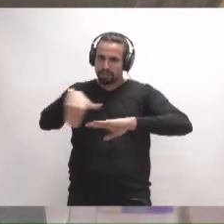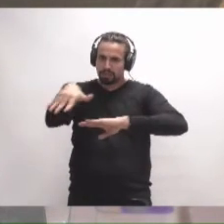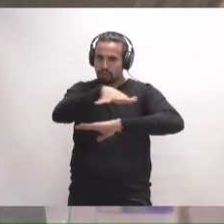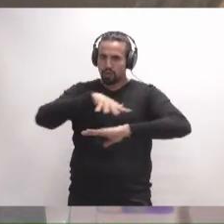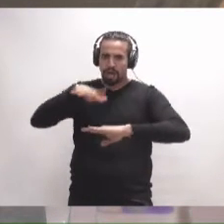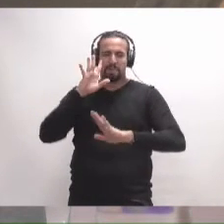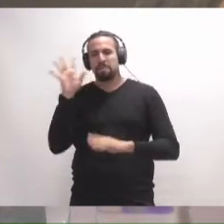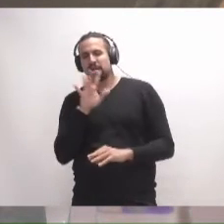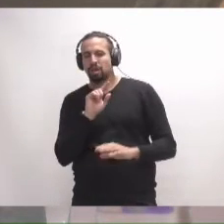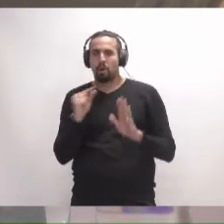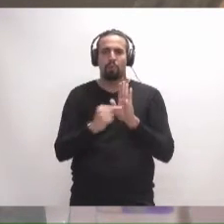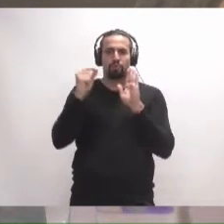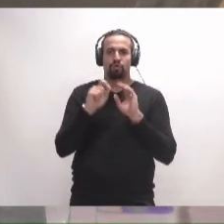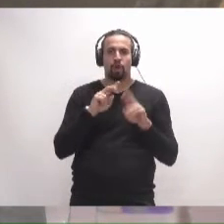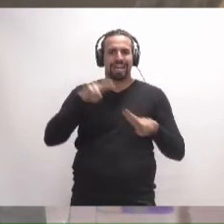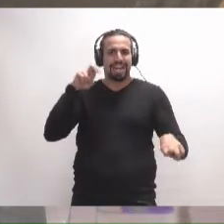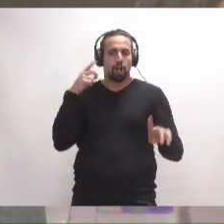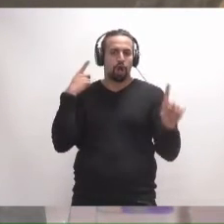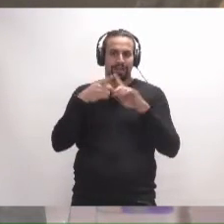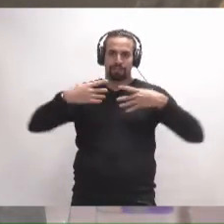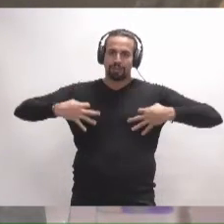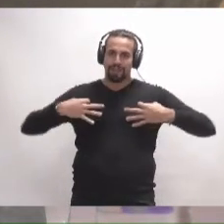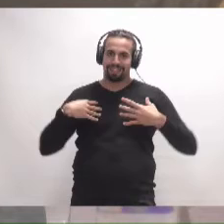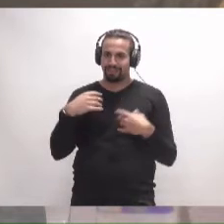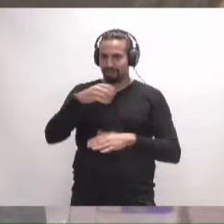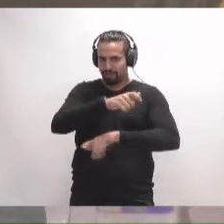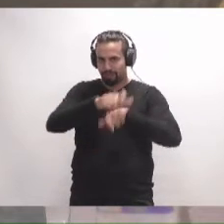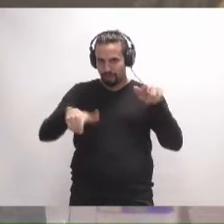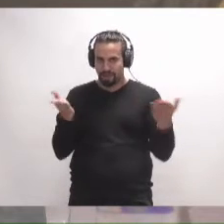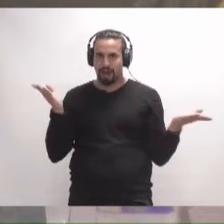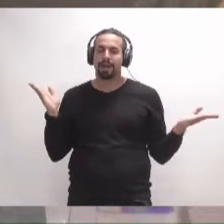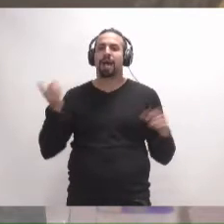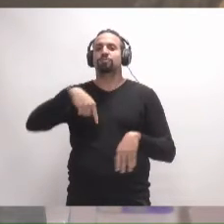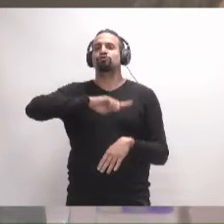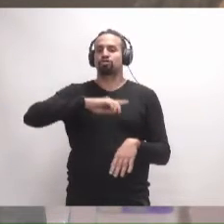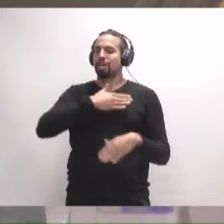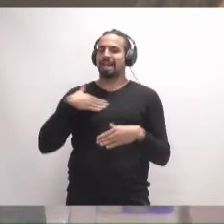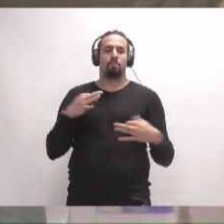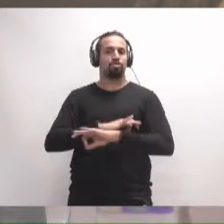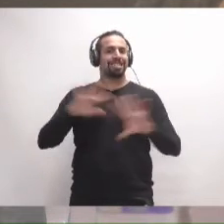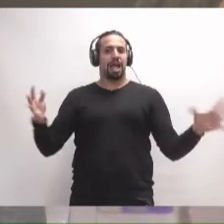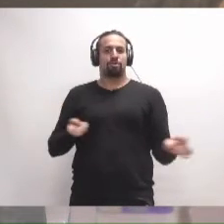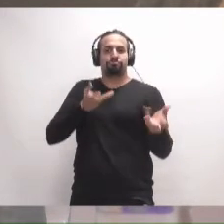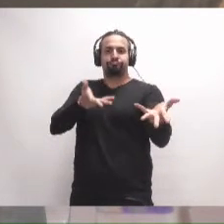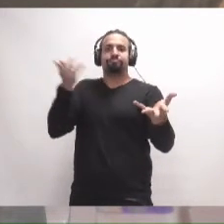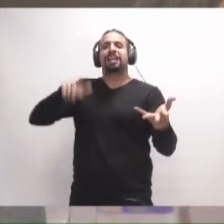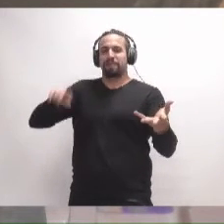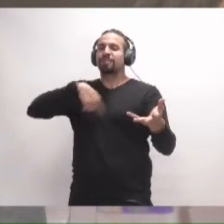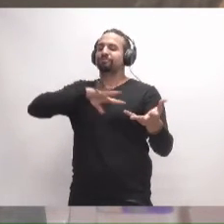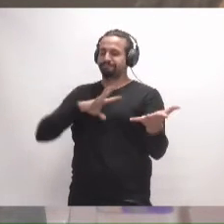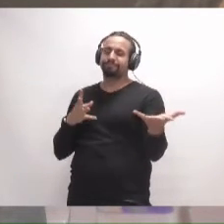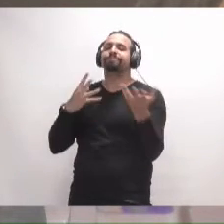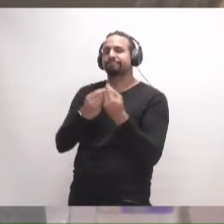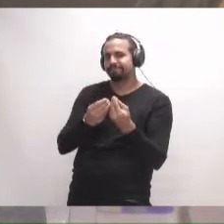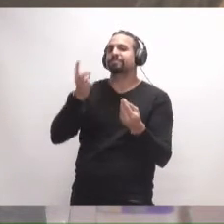es un punto negro para la seguridad ciudadana. Y desde luego queremos dejar constancia también de que vamos a estar ahí, de que vamos